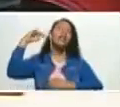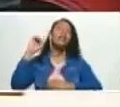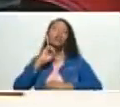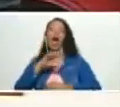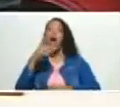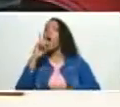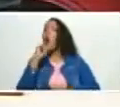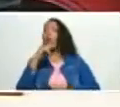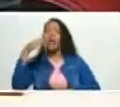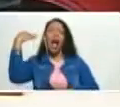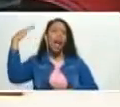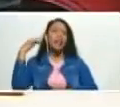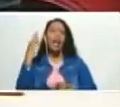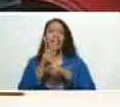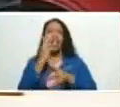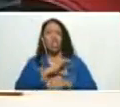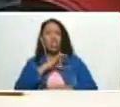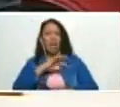las redes sociales Silita